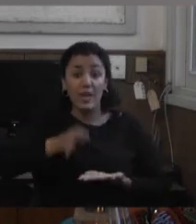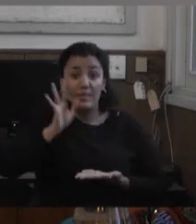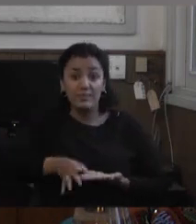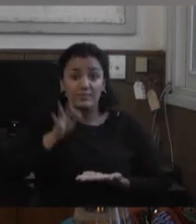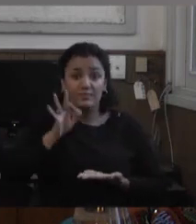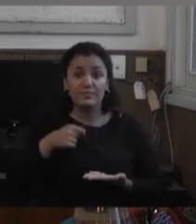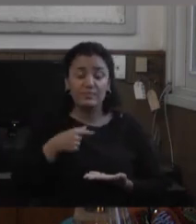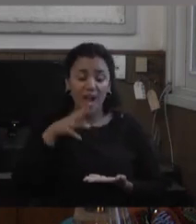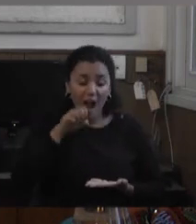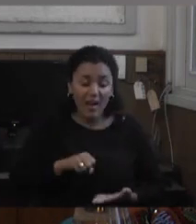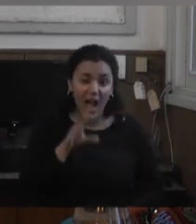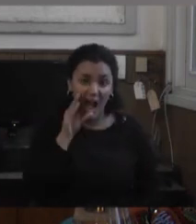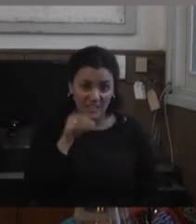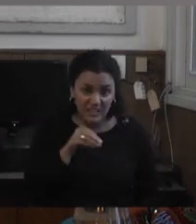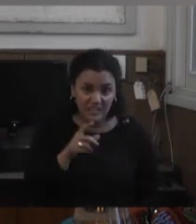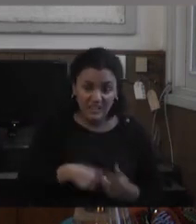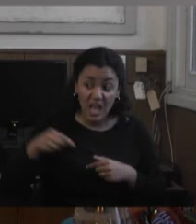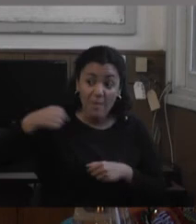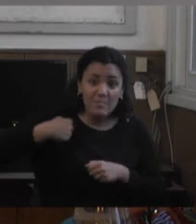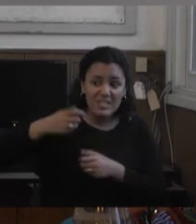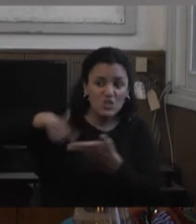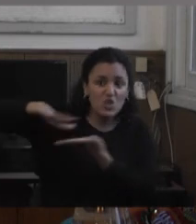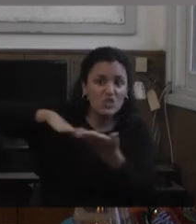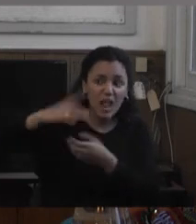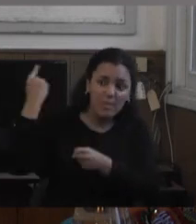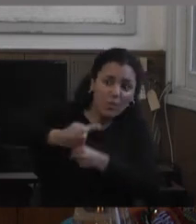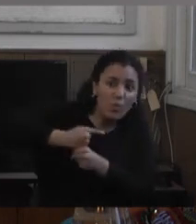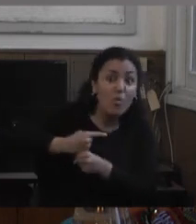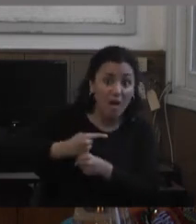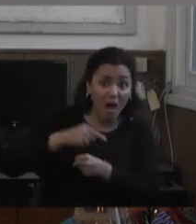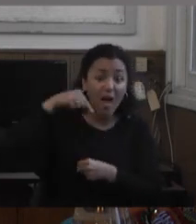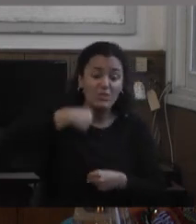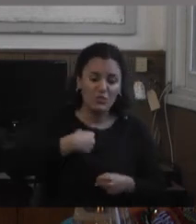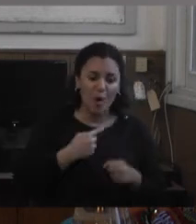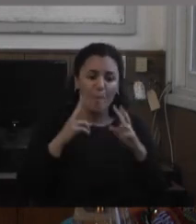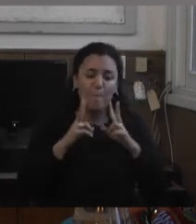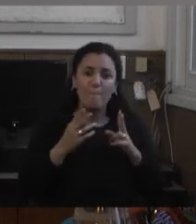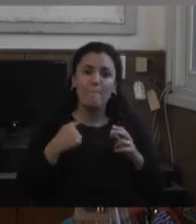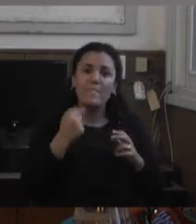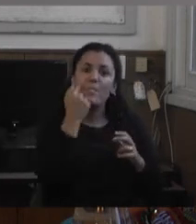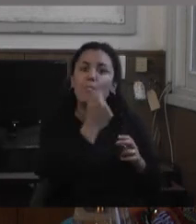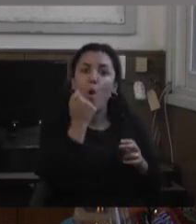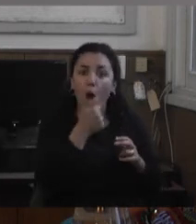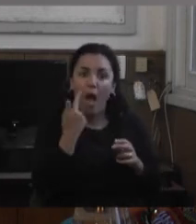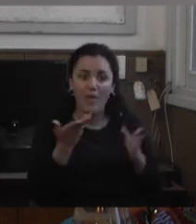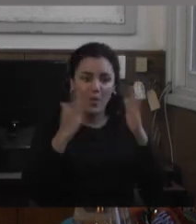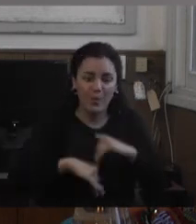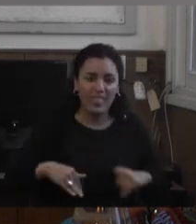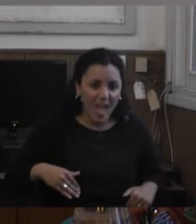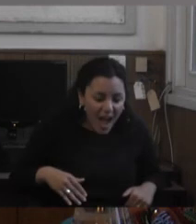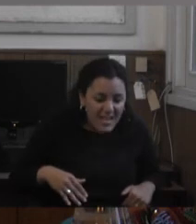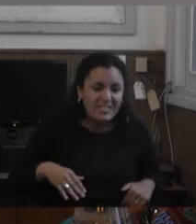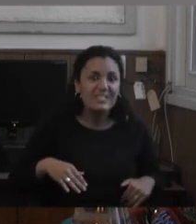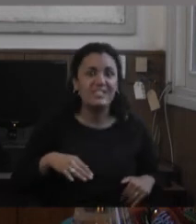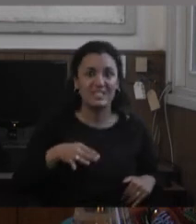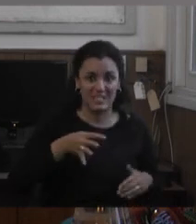que se siente juzgada socialmente por hacer algo con una parte del cuerpo que parecería que no está preparada para hacer eso en eso Judith